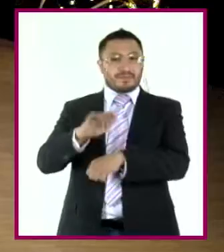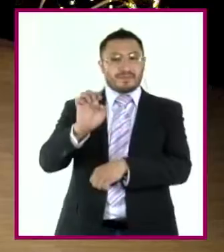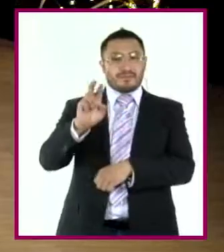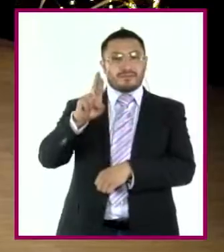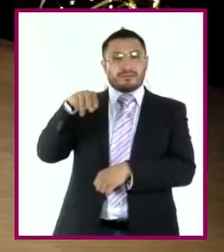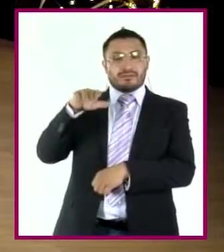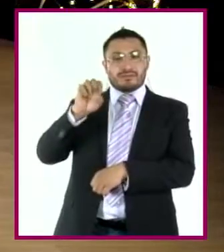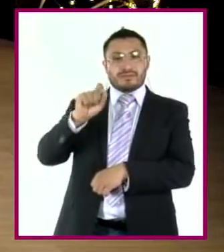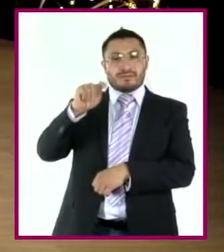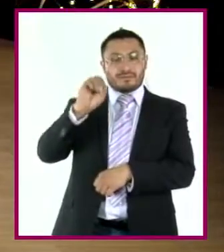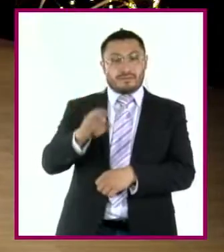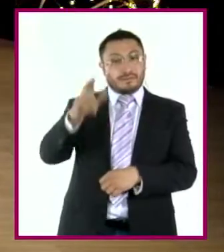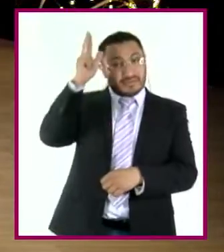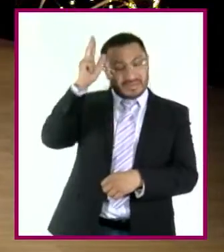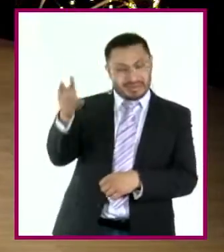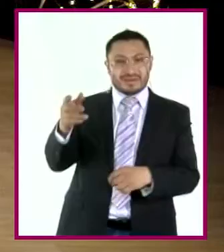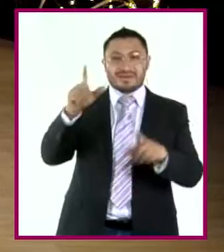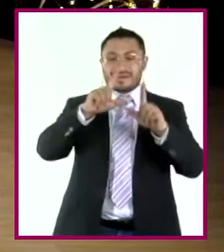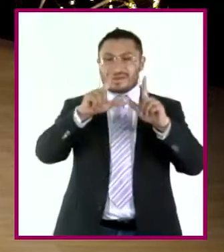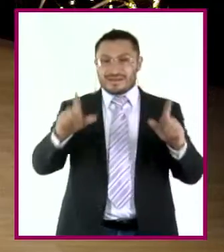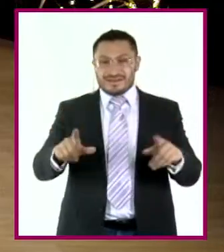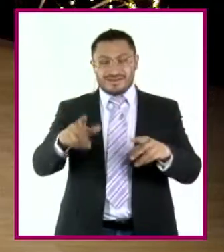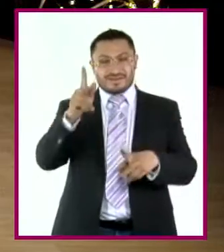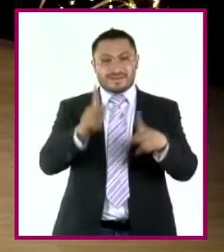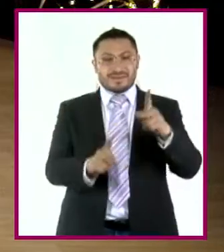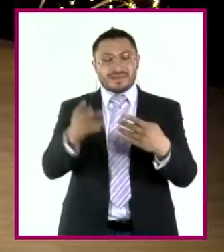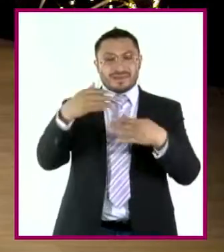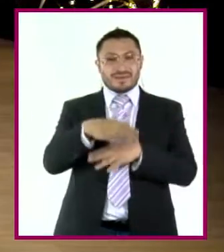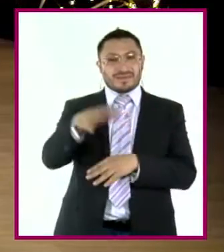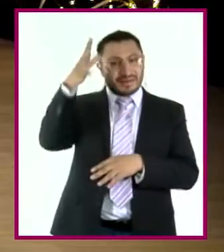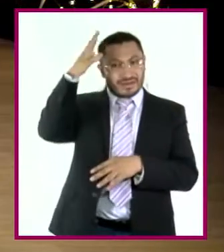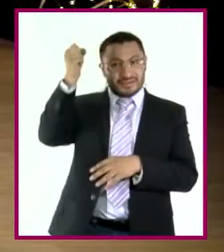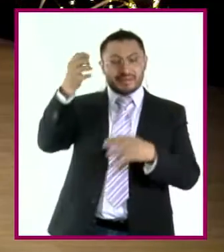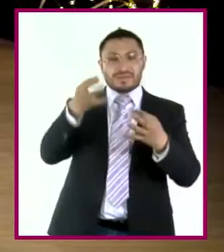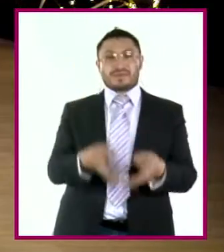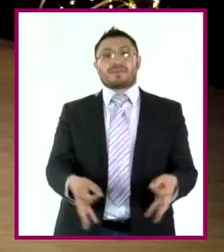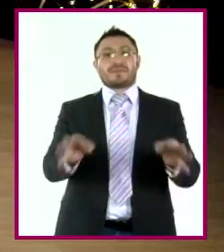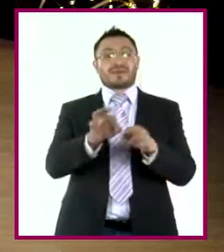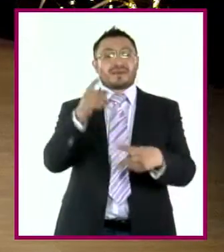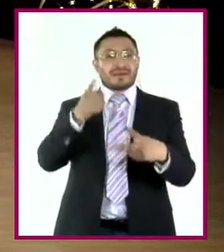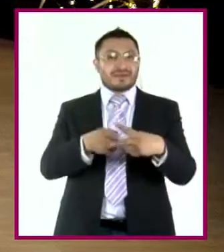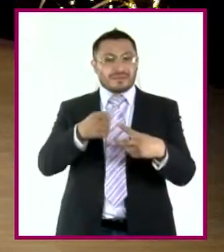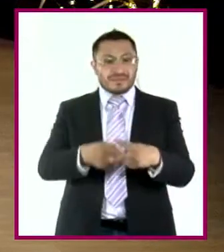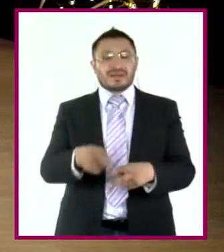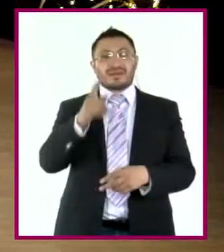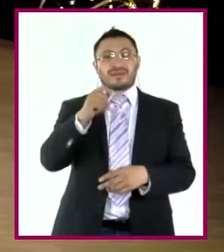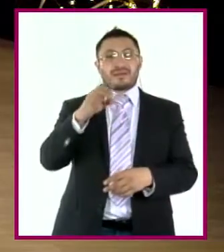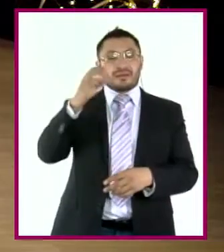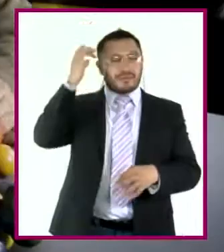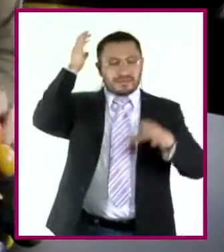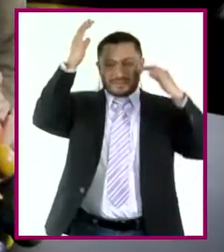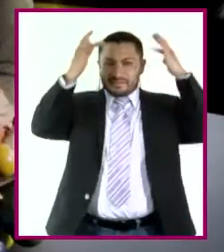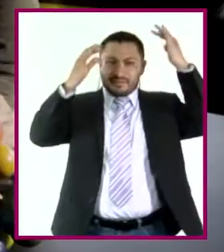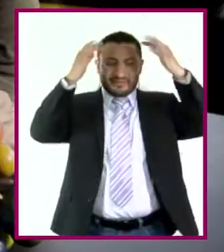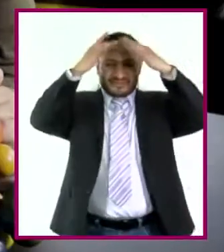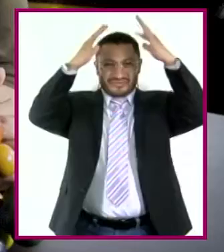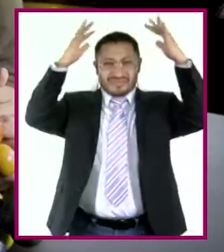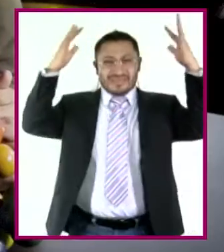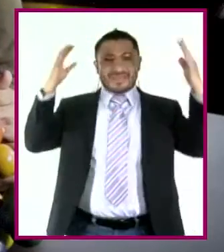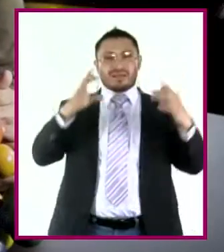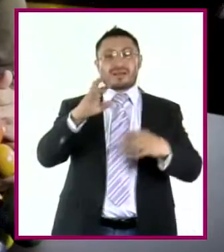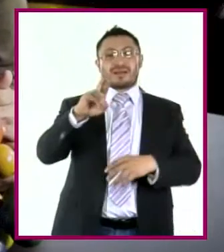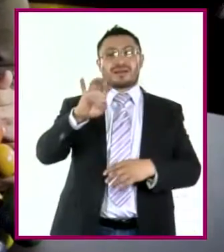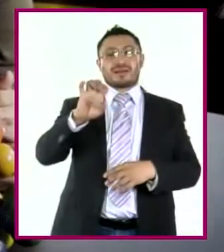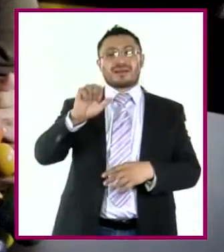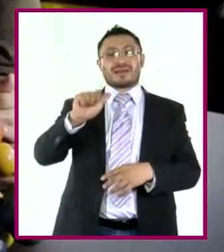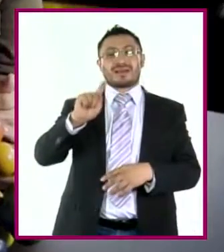Hola, estamos listos para hablar de un concepto muy importante para las matemáticas, la creatividad. La creatividad